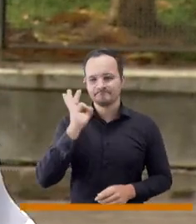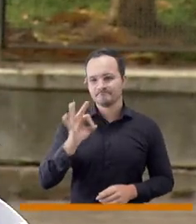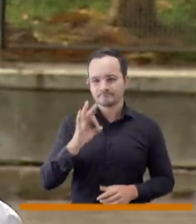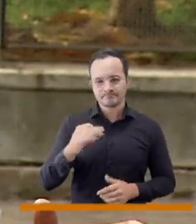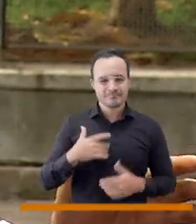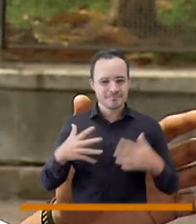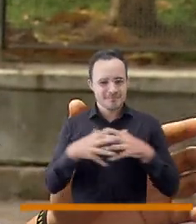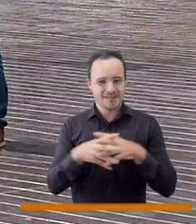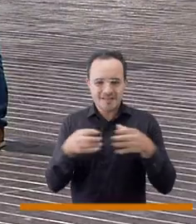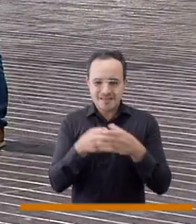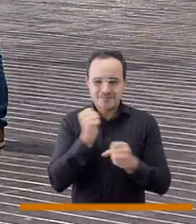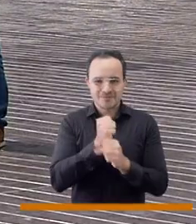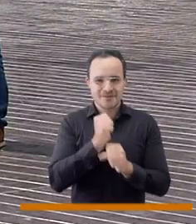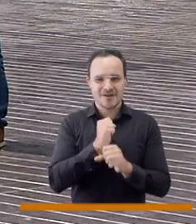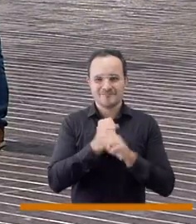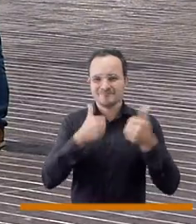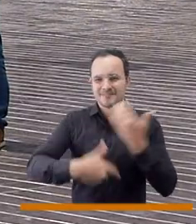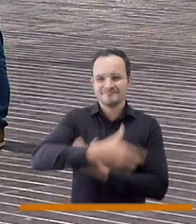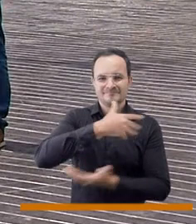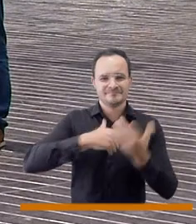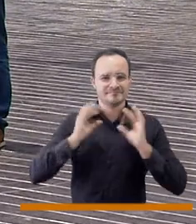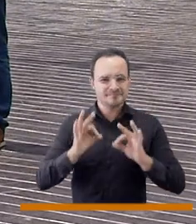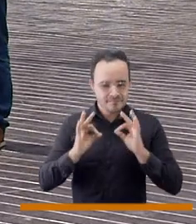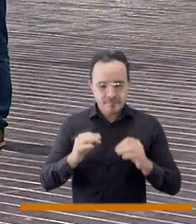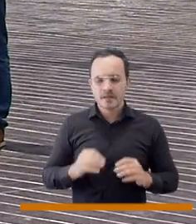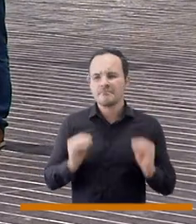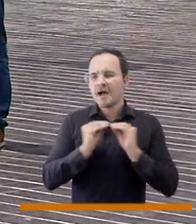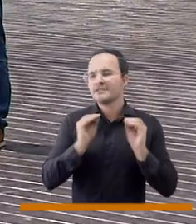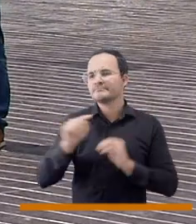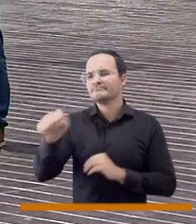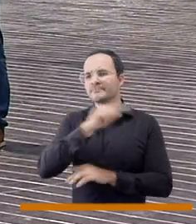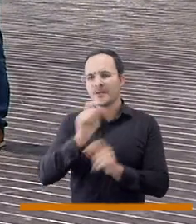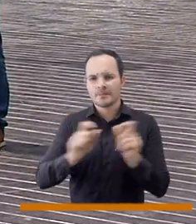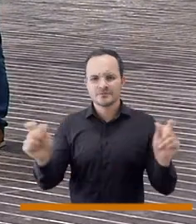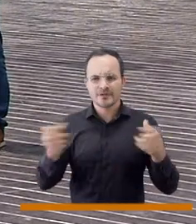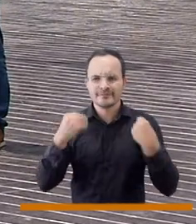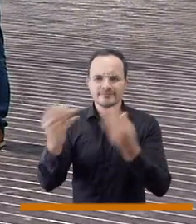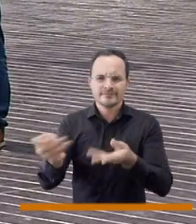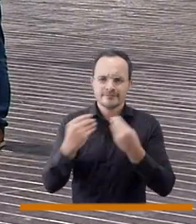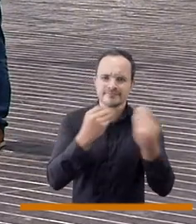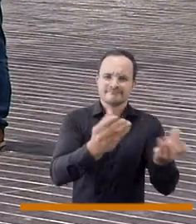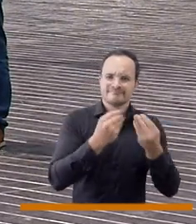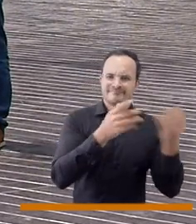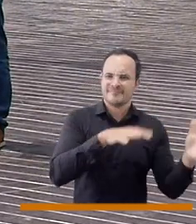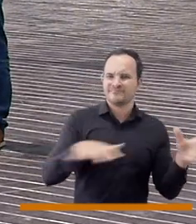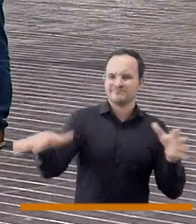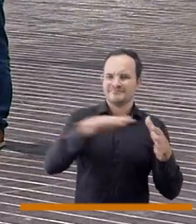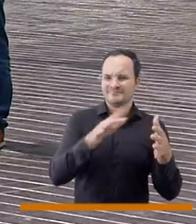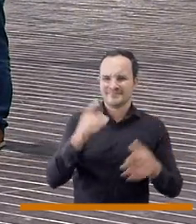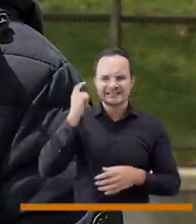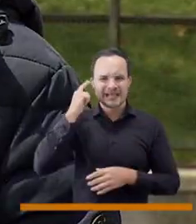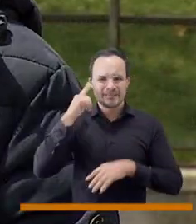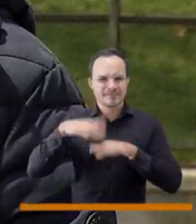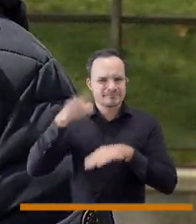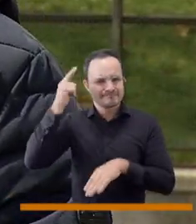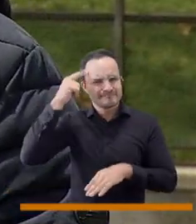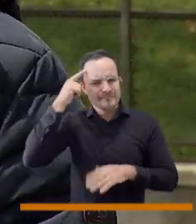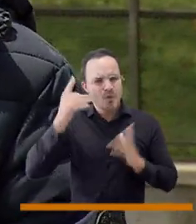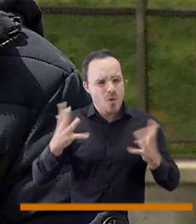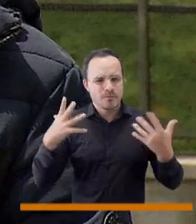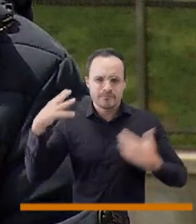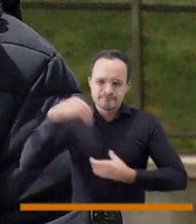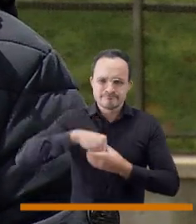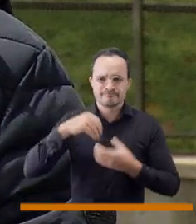testimonios y ha sido algo muy agradable Álvaro, ¿no? Sí, es realmente una experiencia fundamental hacer parte de este grupo de trabajo como tal